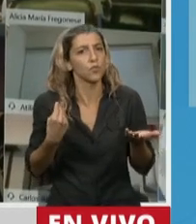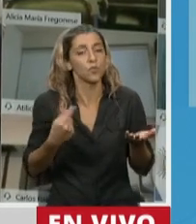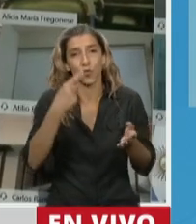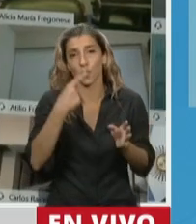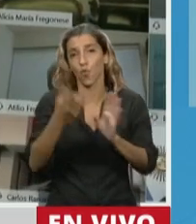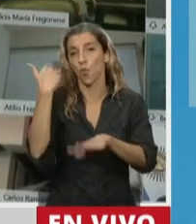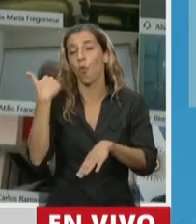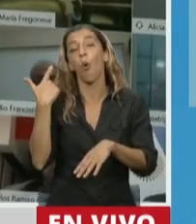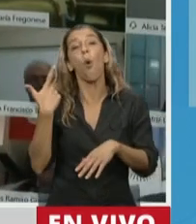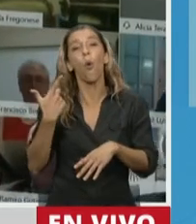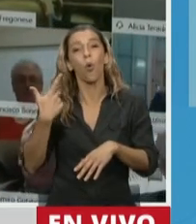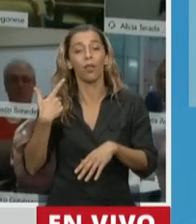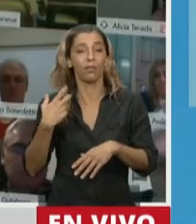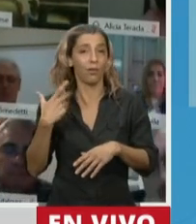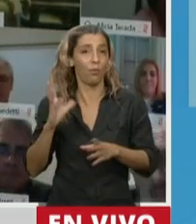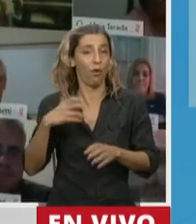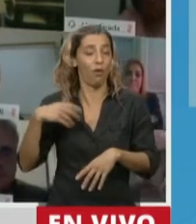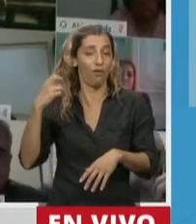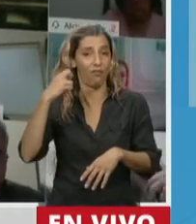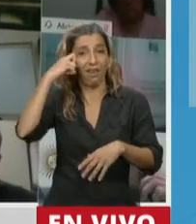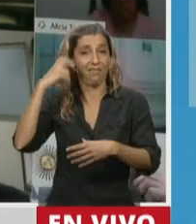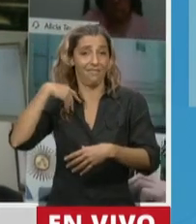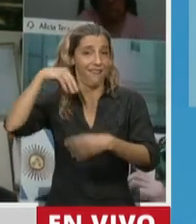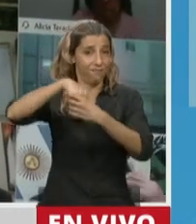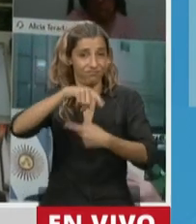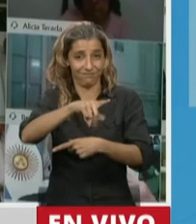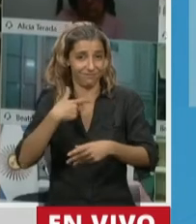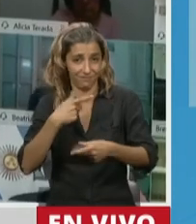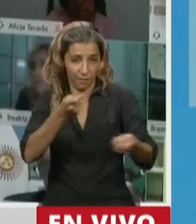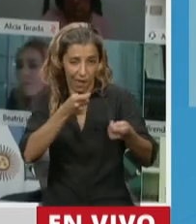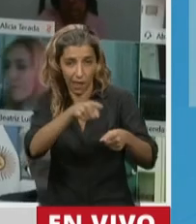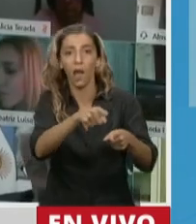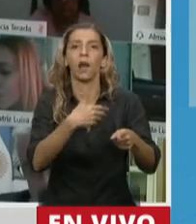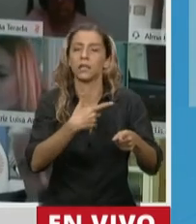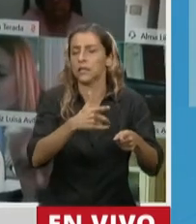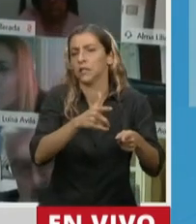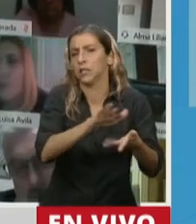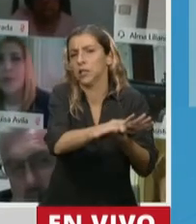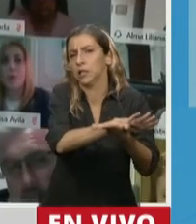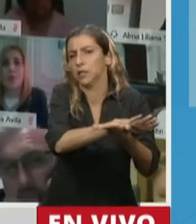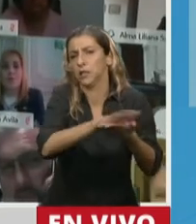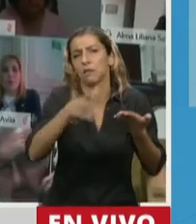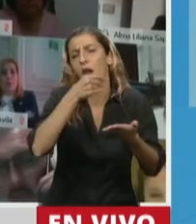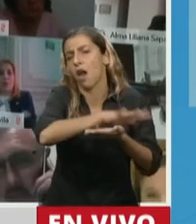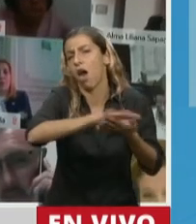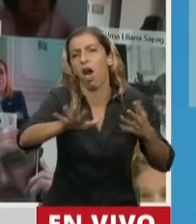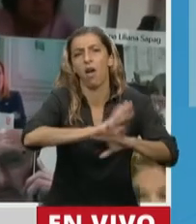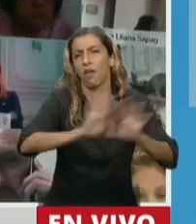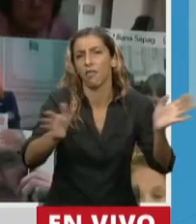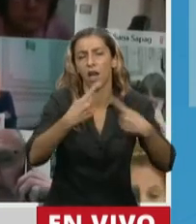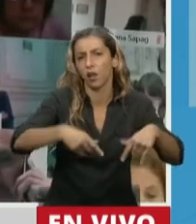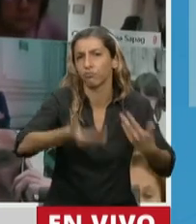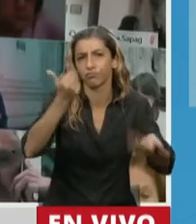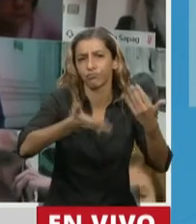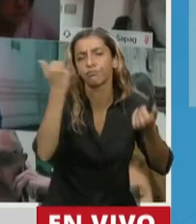administración radical, a la que de vez en cuando, y esto no quiero dejar de decirlo, aluden algunos diputados